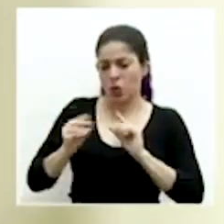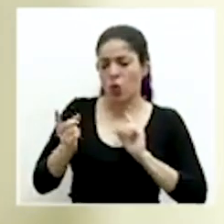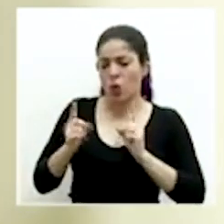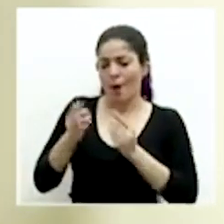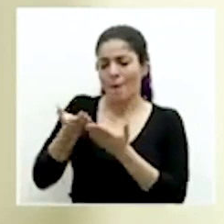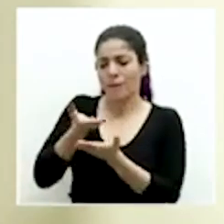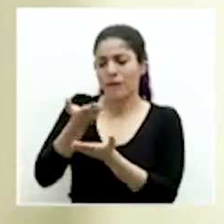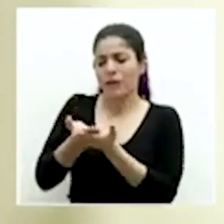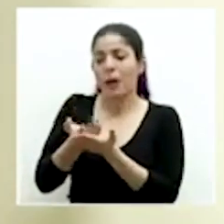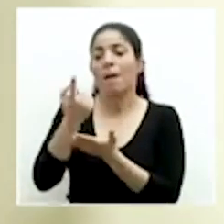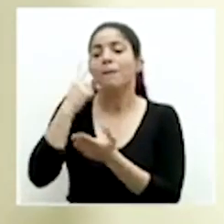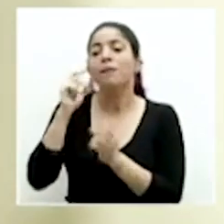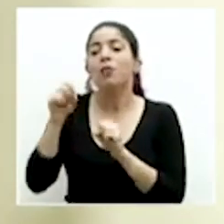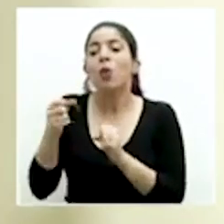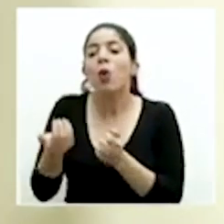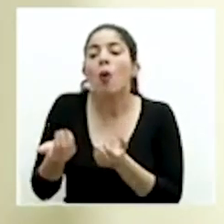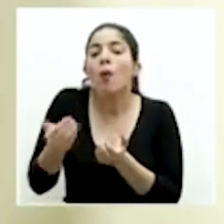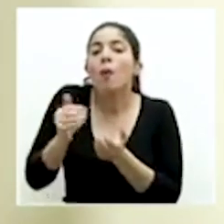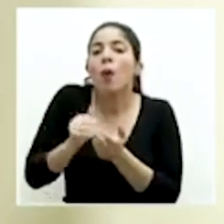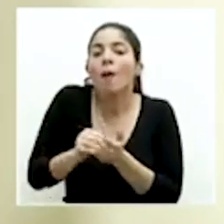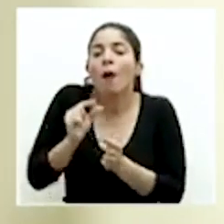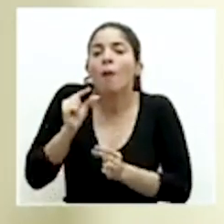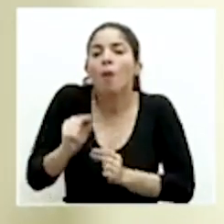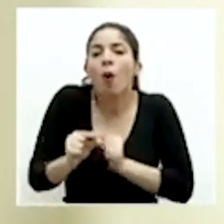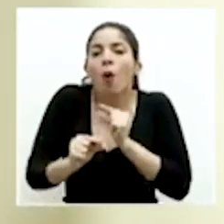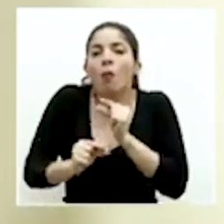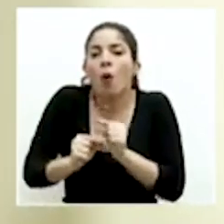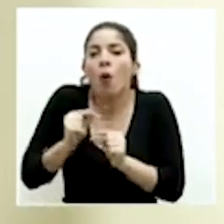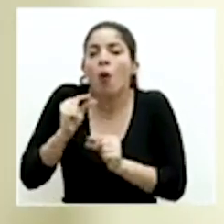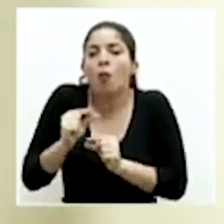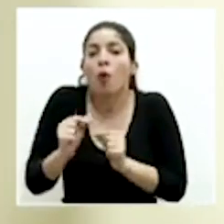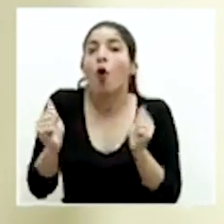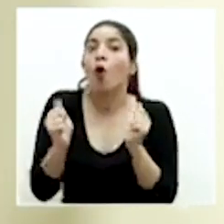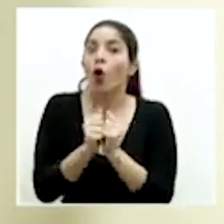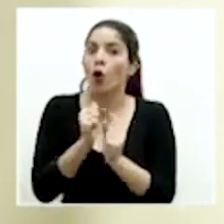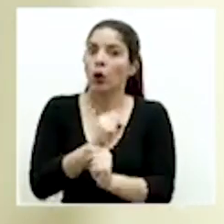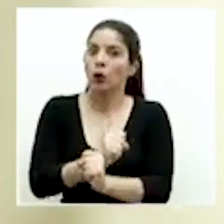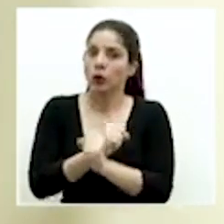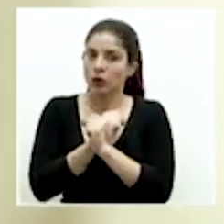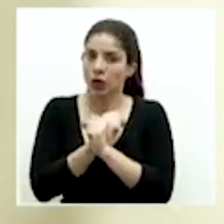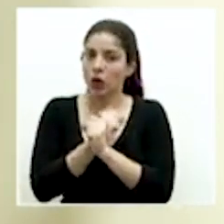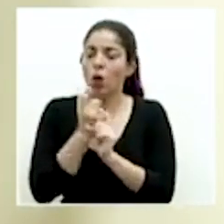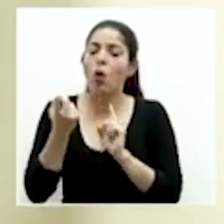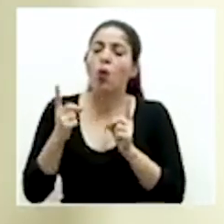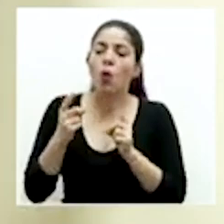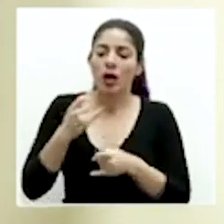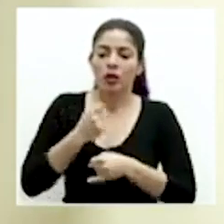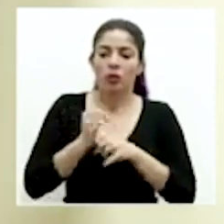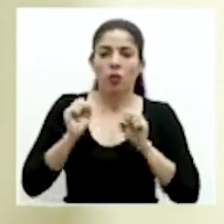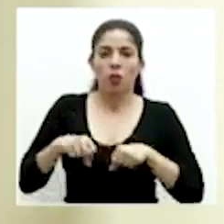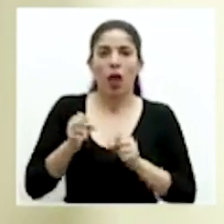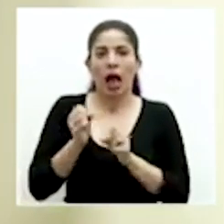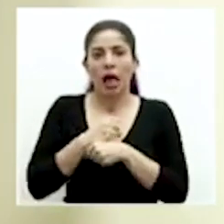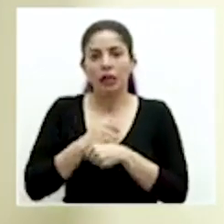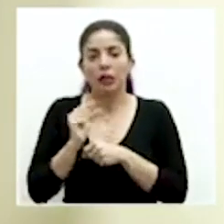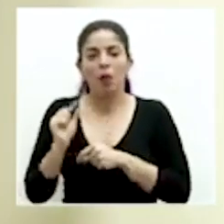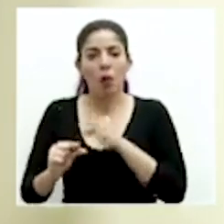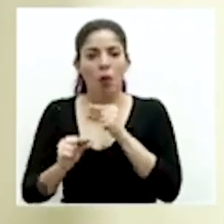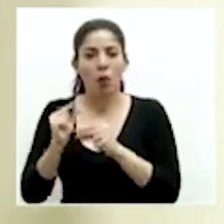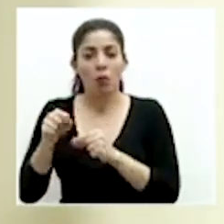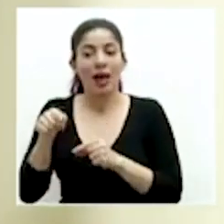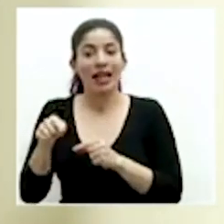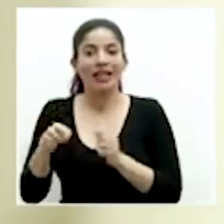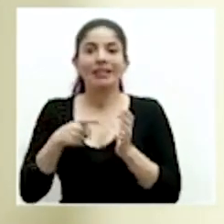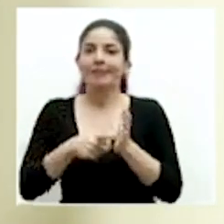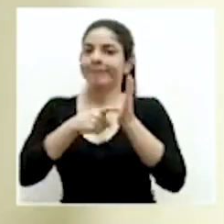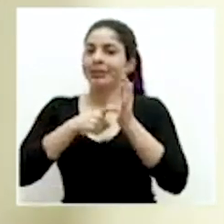de una forma gradual y segura a lo que podemos hacer como institución y esto va a requerir